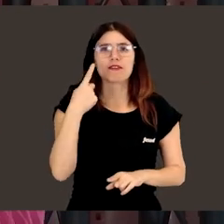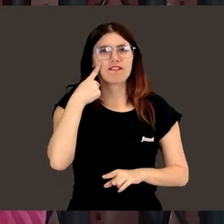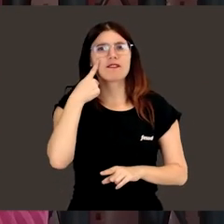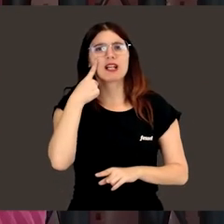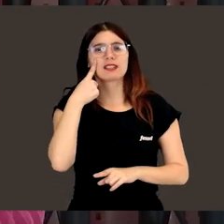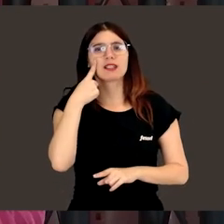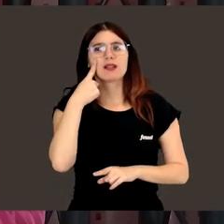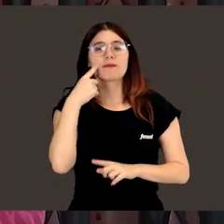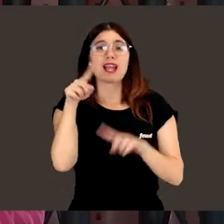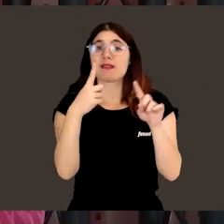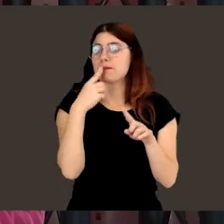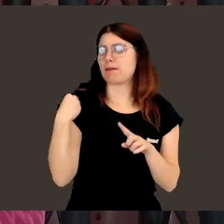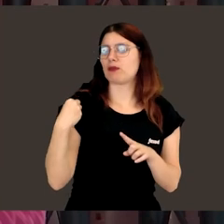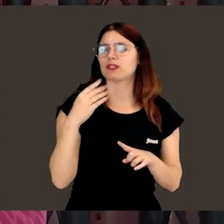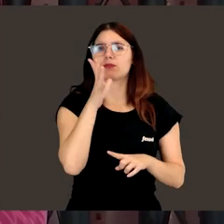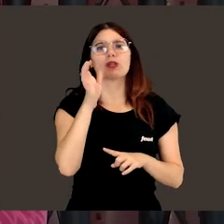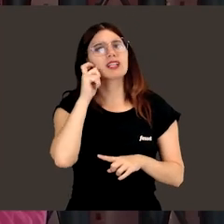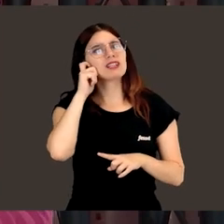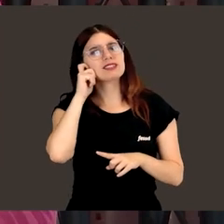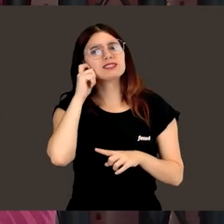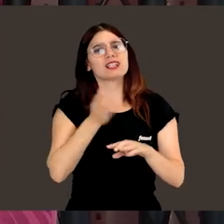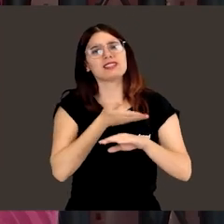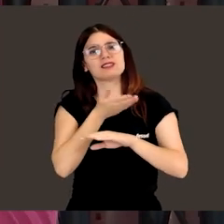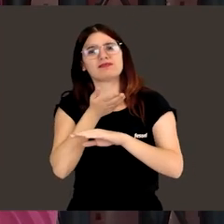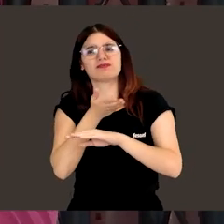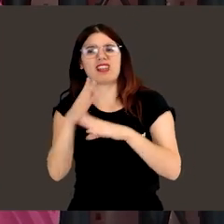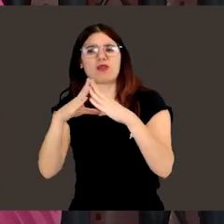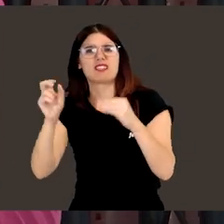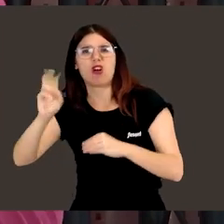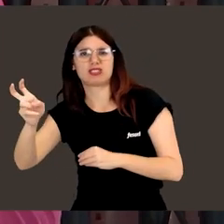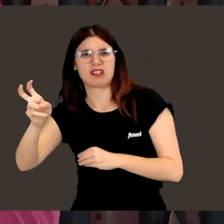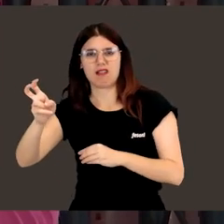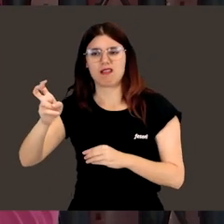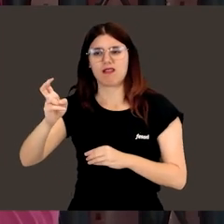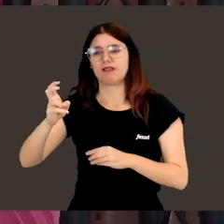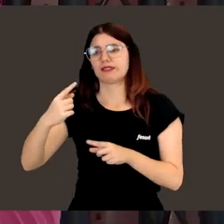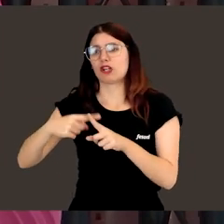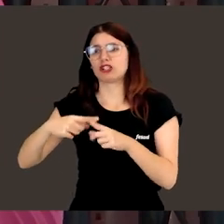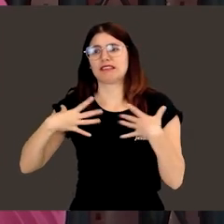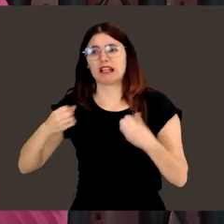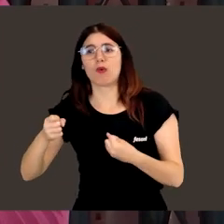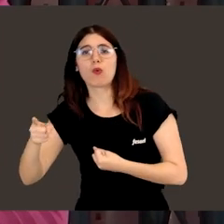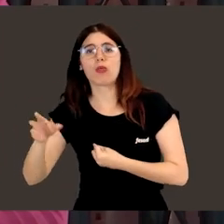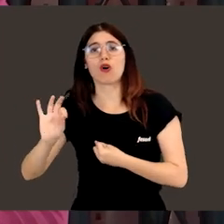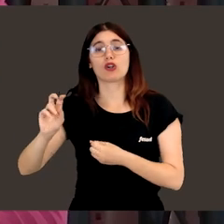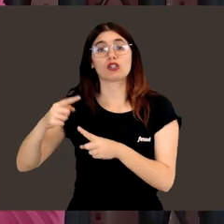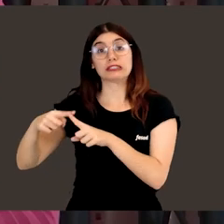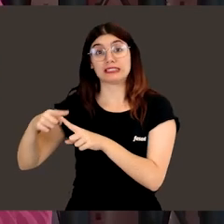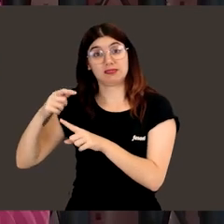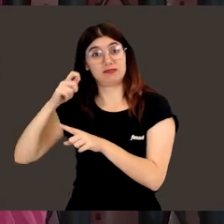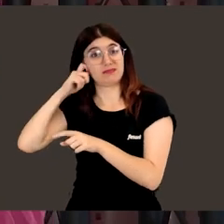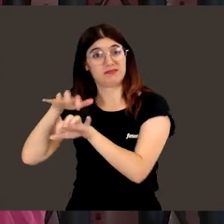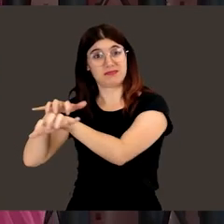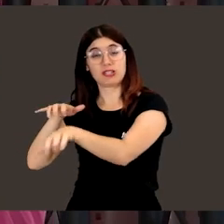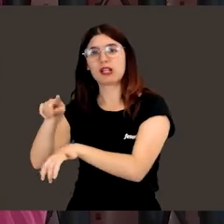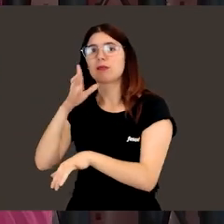fíjate, muchas veces ahora, a veces me preguntan por qué las chicas van más a carreras, pues de cosas de salud y